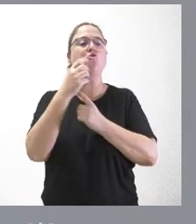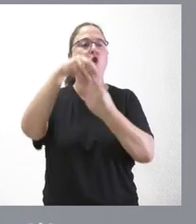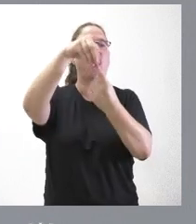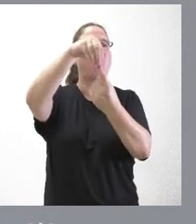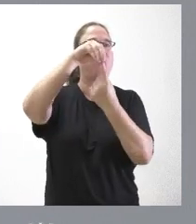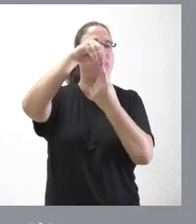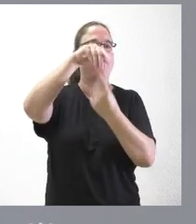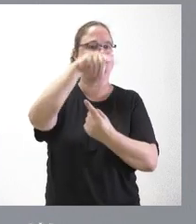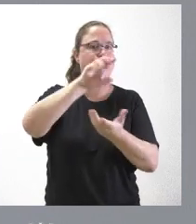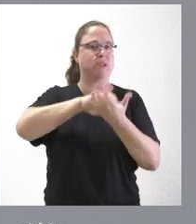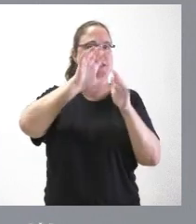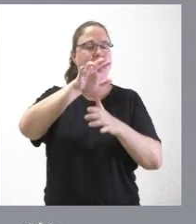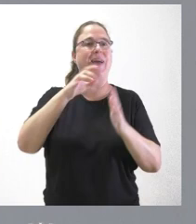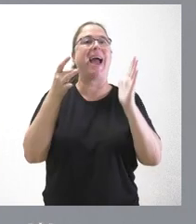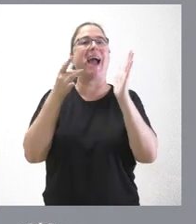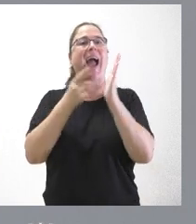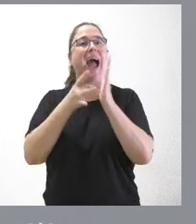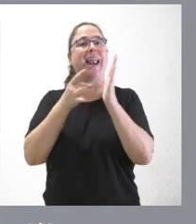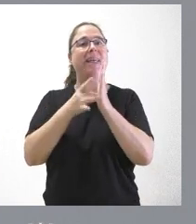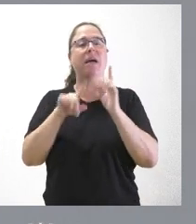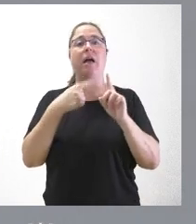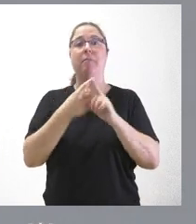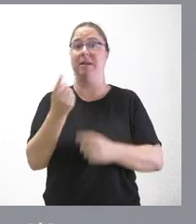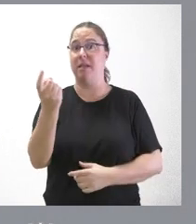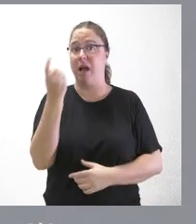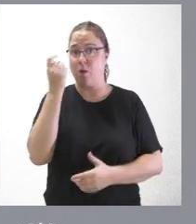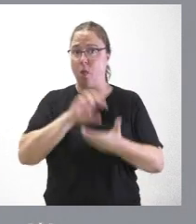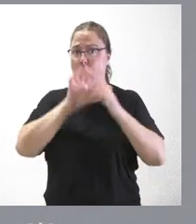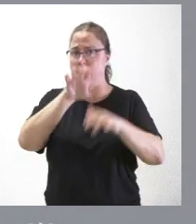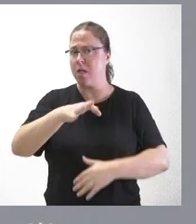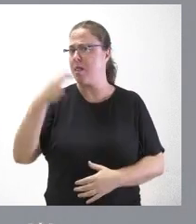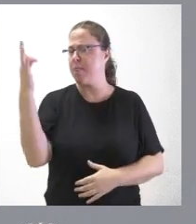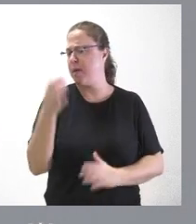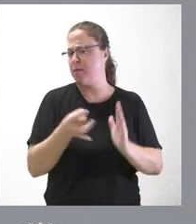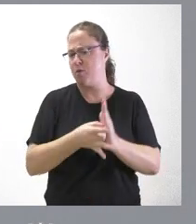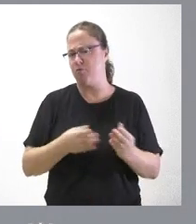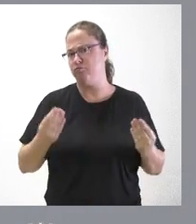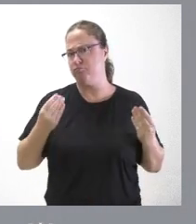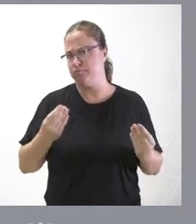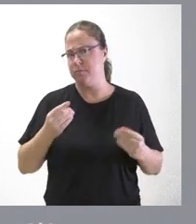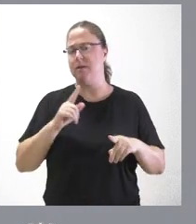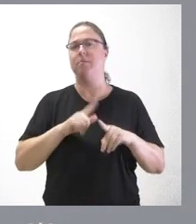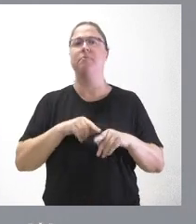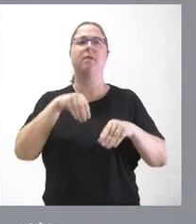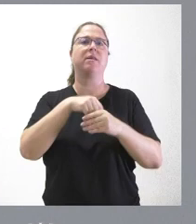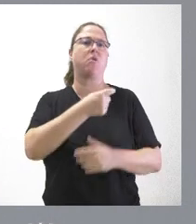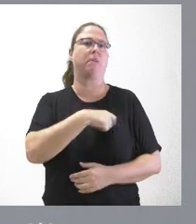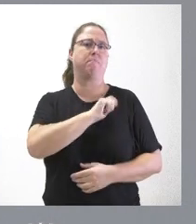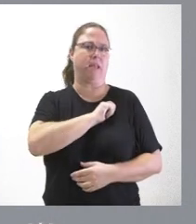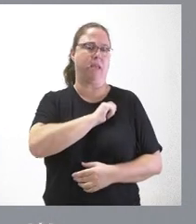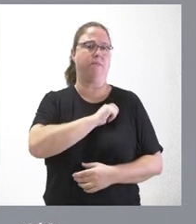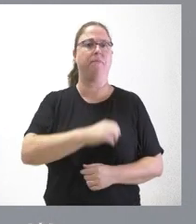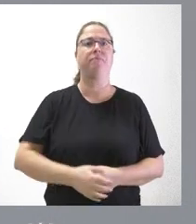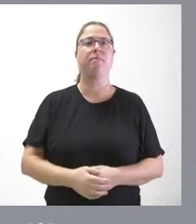educativo de Castilla León, la calidad que les prestamos y que los alumnos de Castilla y León tengan una formación y una cualificación que esté entre los mejores de España. Yo creo que cualquier